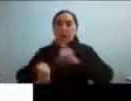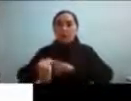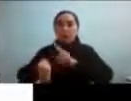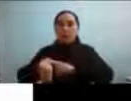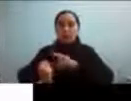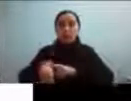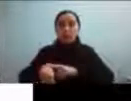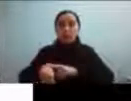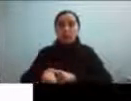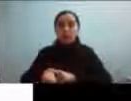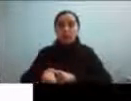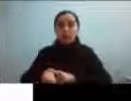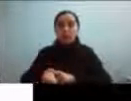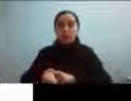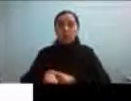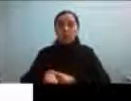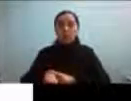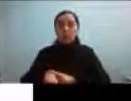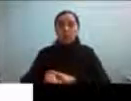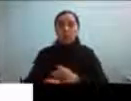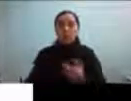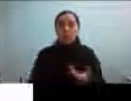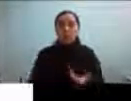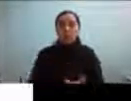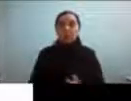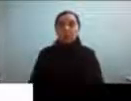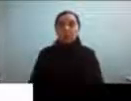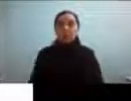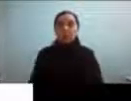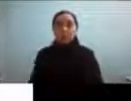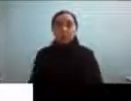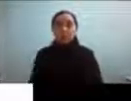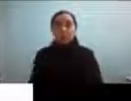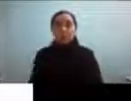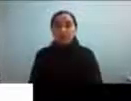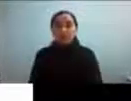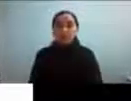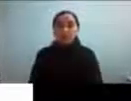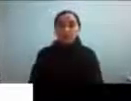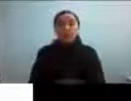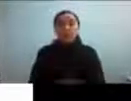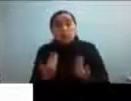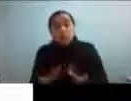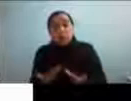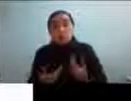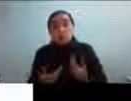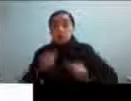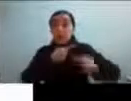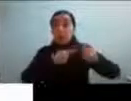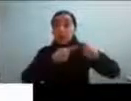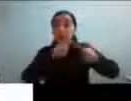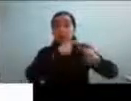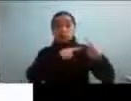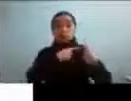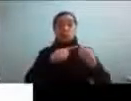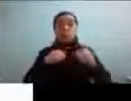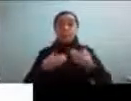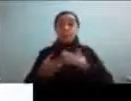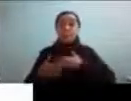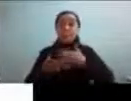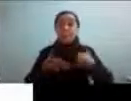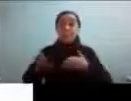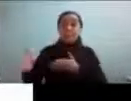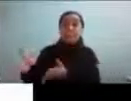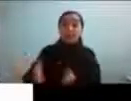no había detectado eso y aquí voy a hacer una pulsa de esta historia de lo que fue mi camino hacia mi investigación